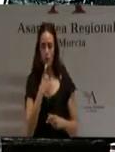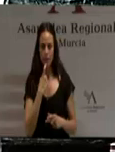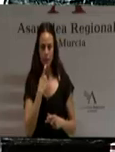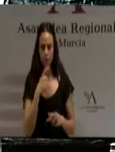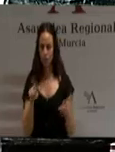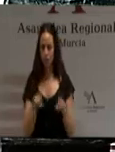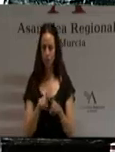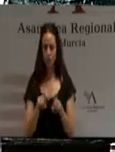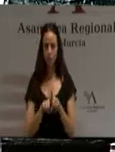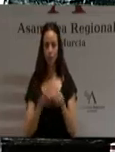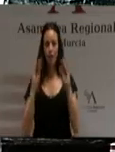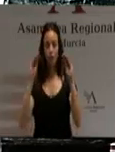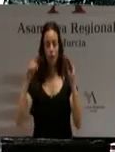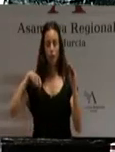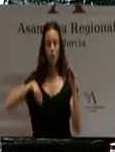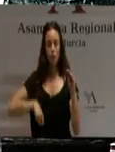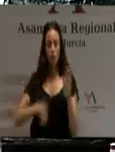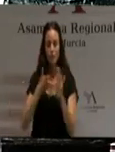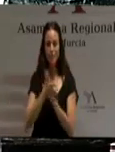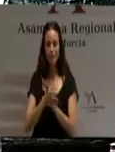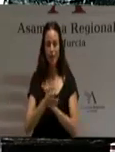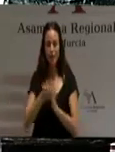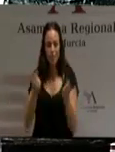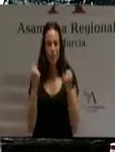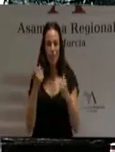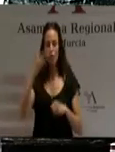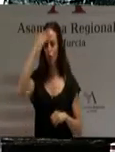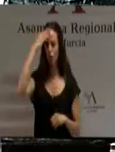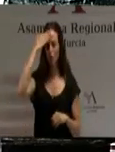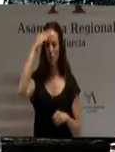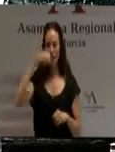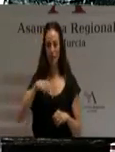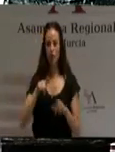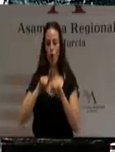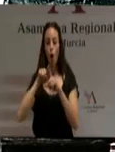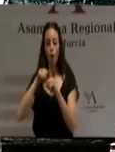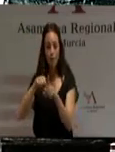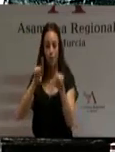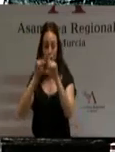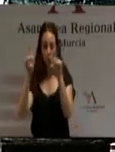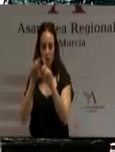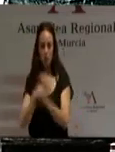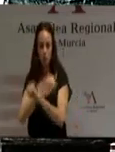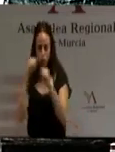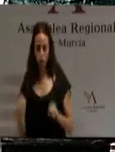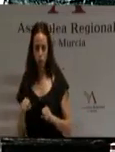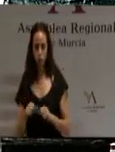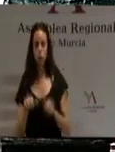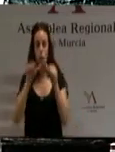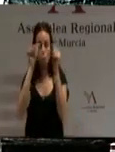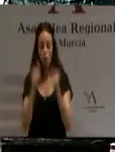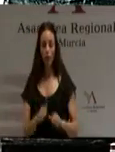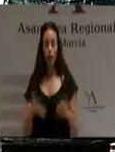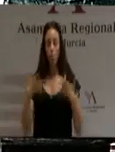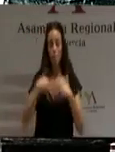formación profesional constituye uno de los pilares fundamentales para la competitividad de las empresas, modelo que combina la formación